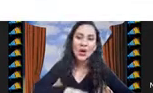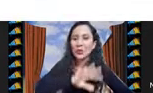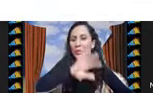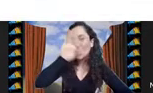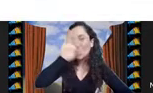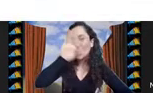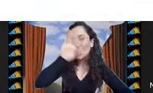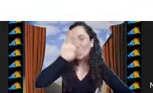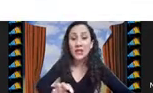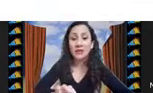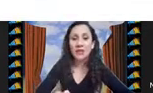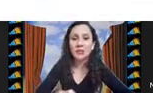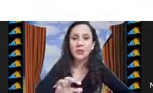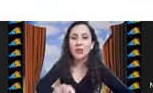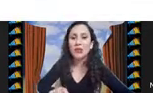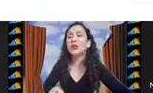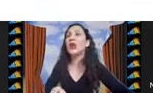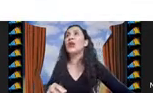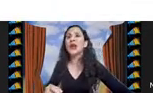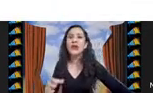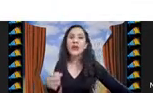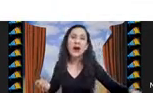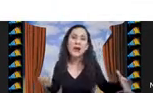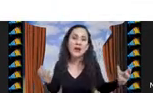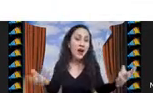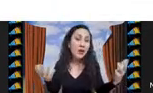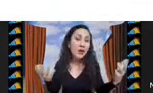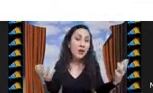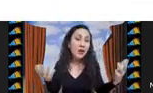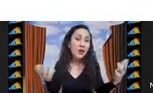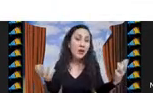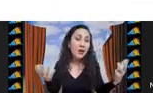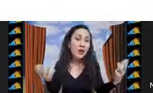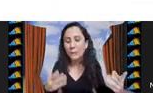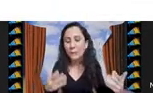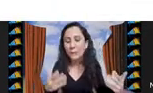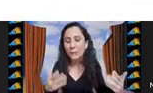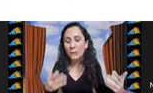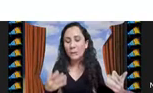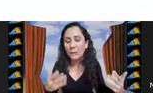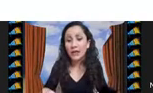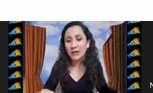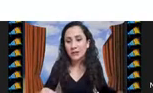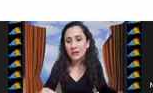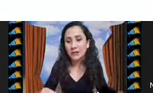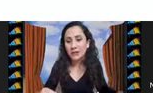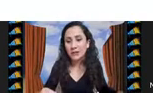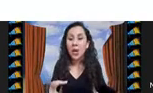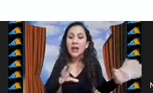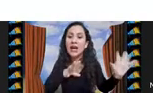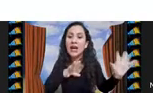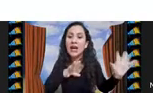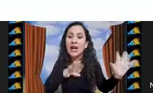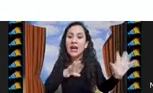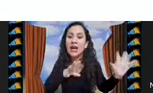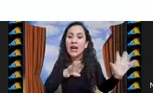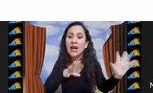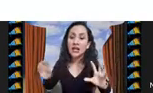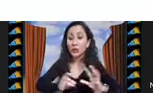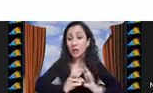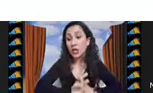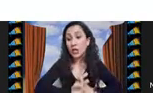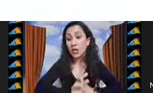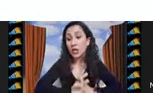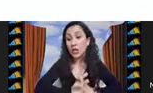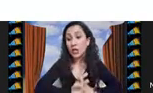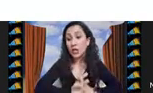decisión un montón de herramientas pero todo lo que yo hago cuando aplico cuando hago aprendizaje la idea al final